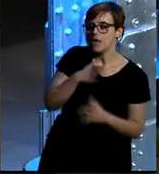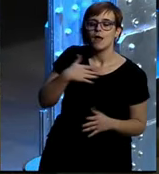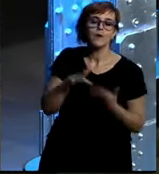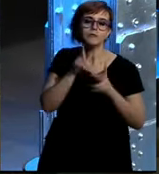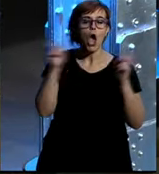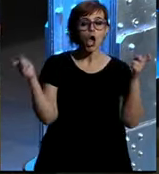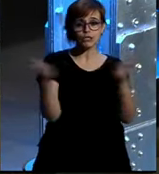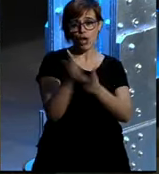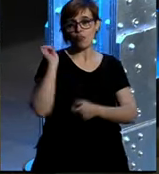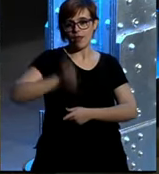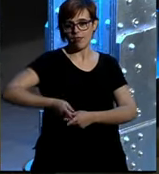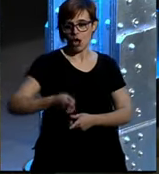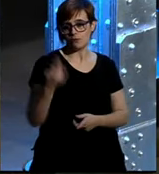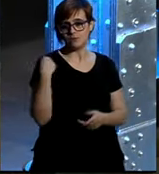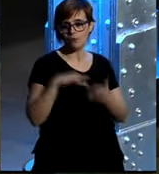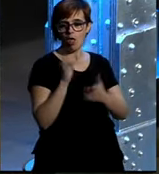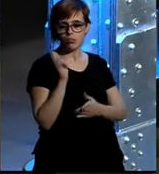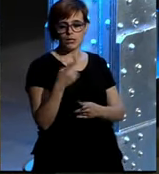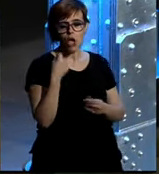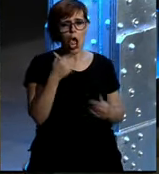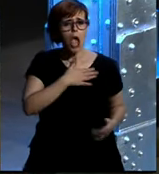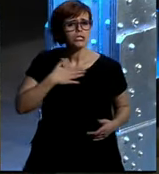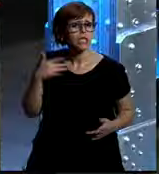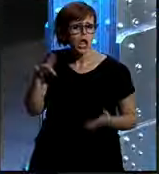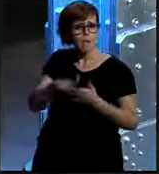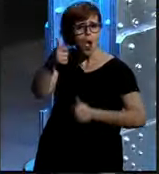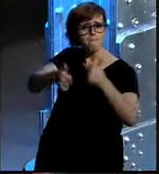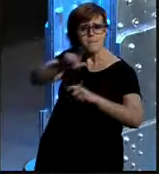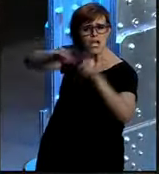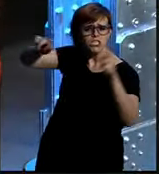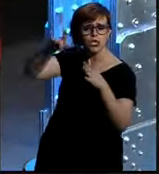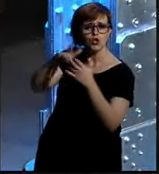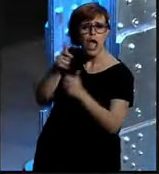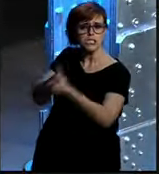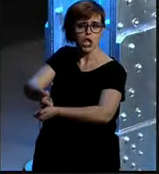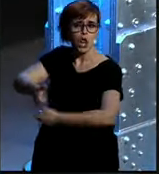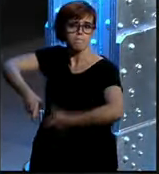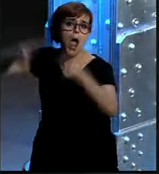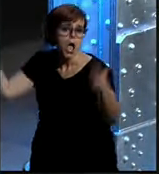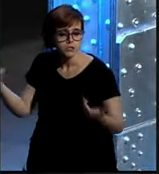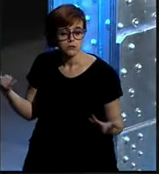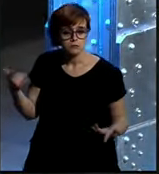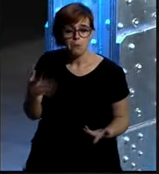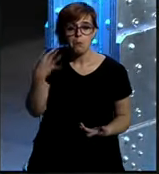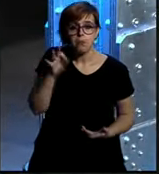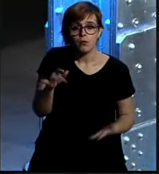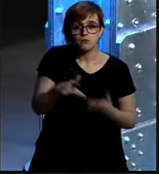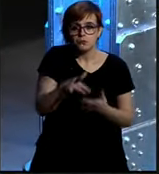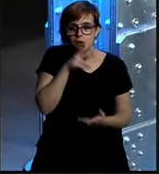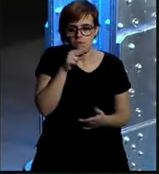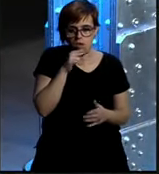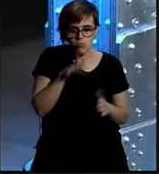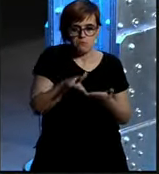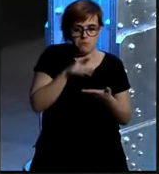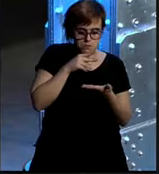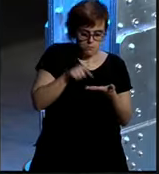dirección o del grupo de directores es pero es que la competencia tiene muchos más seguidores a lo mejor se lo ha mirado en el baño antes de